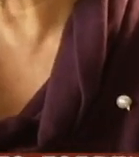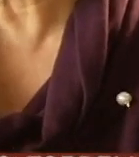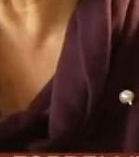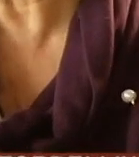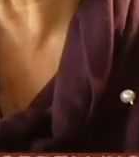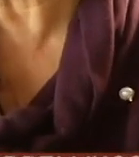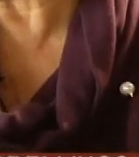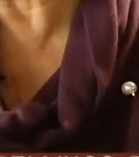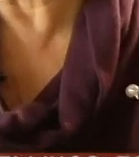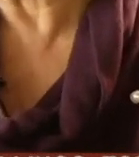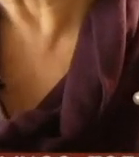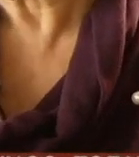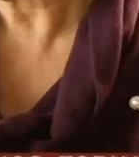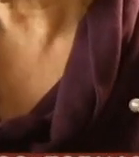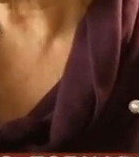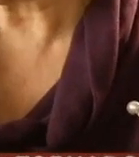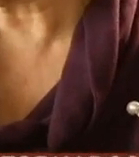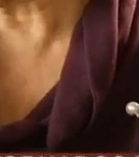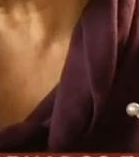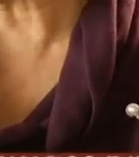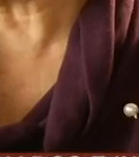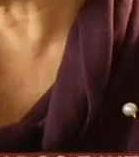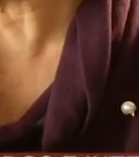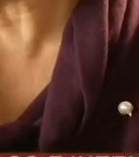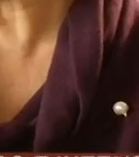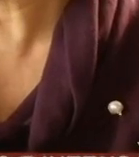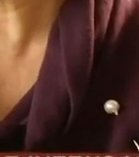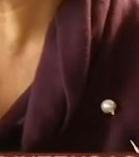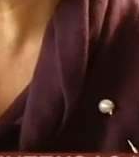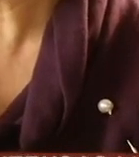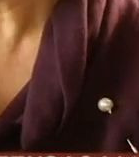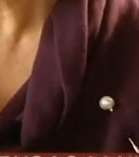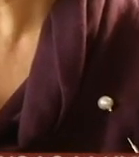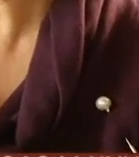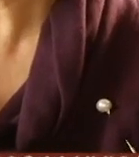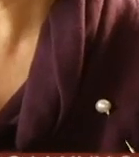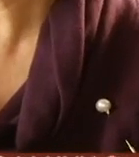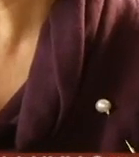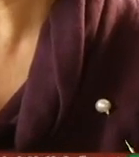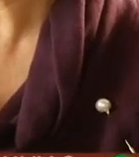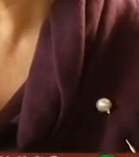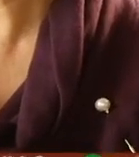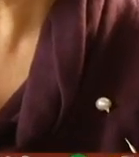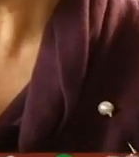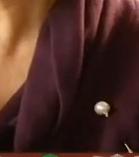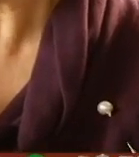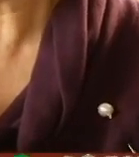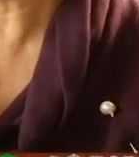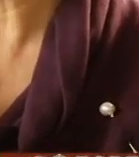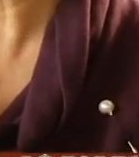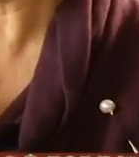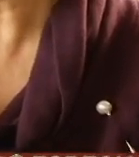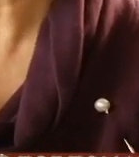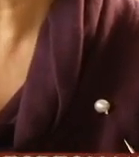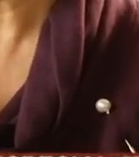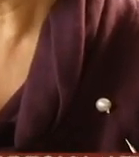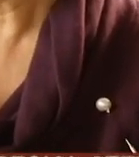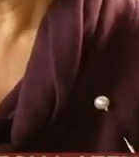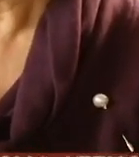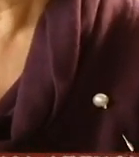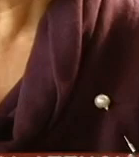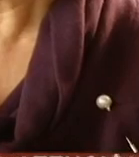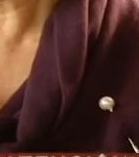de que están felices con los cuidadores de que se sienten cuidados seguros